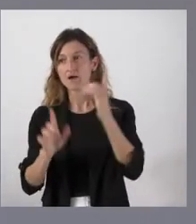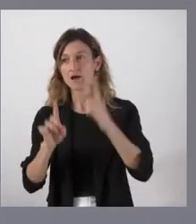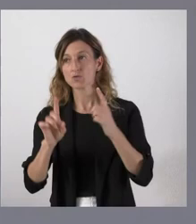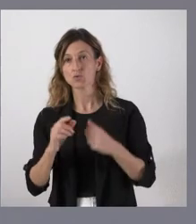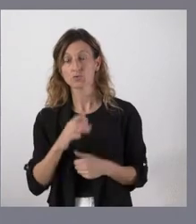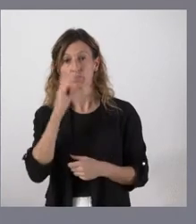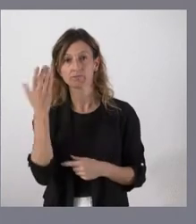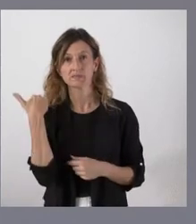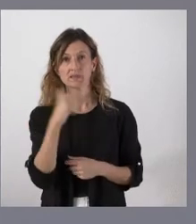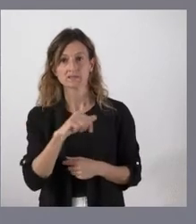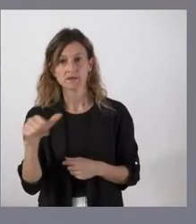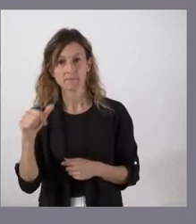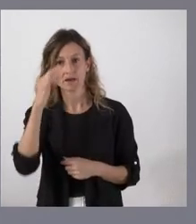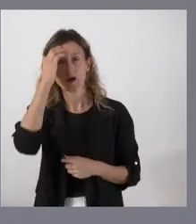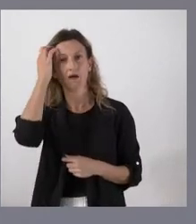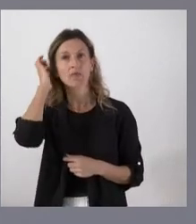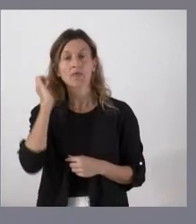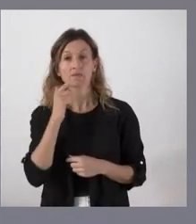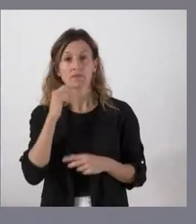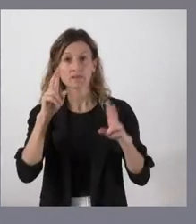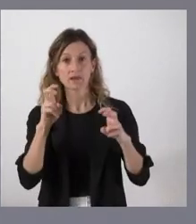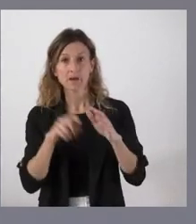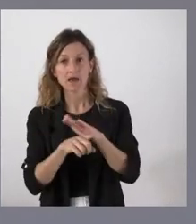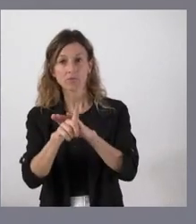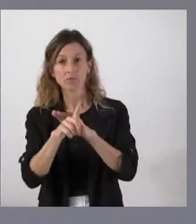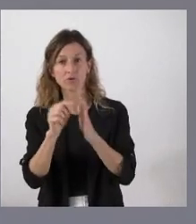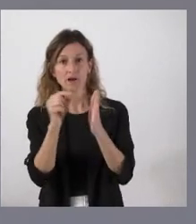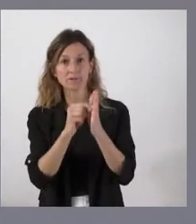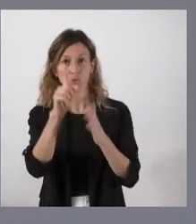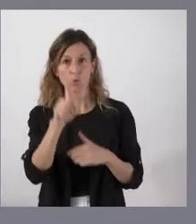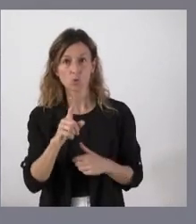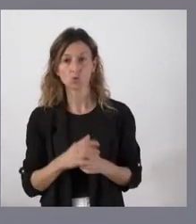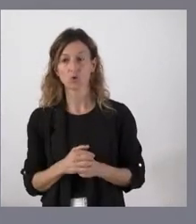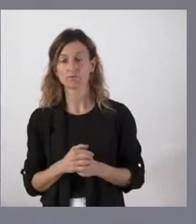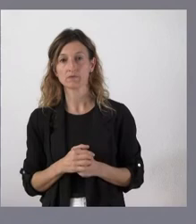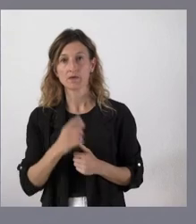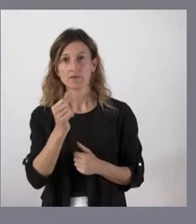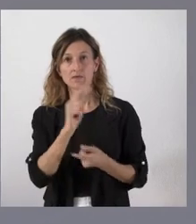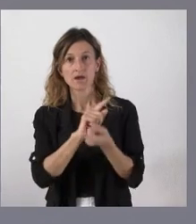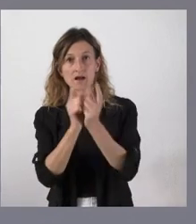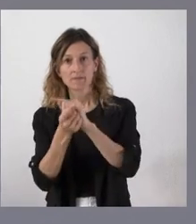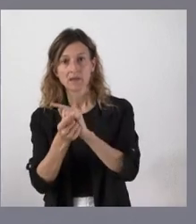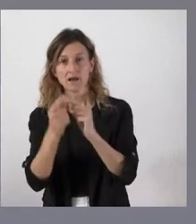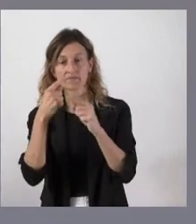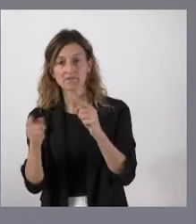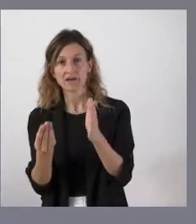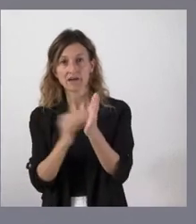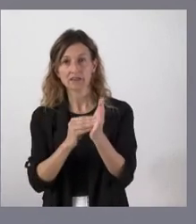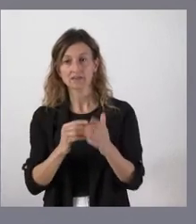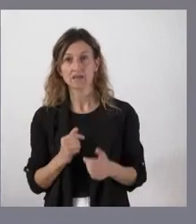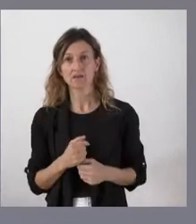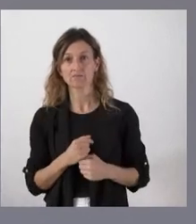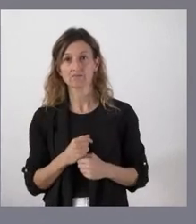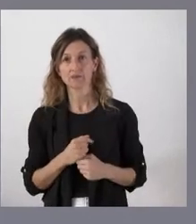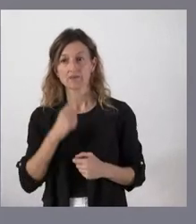pasada se hablaba de algunas cifras en materia de evolución del capítulo 1. Hoy esas cifras se cambiaron para poner otras distintas, creando esas holguras